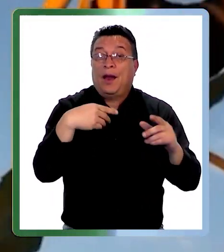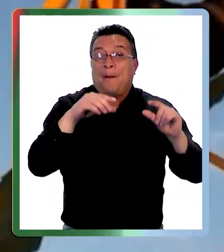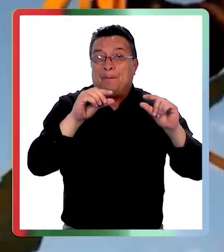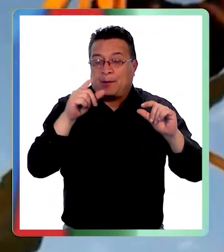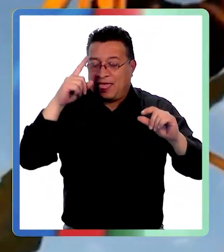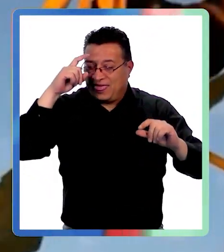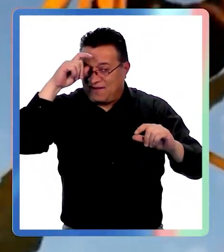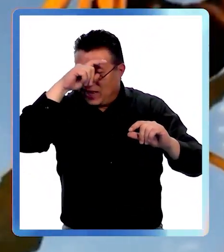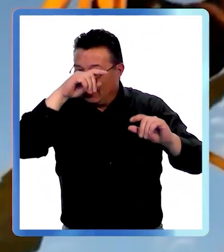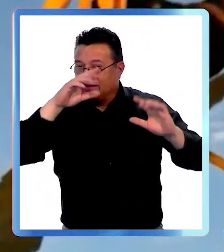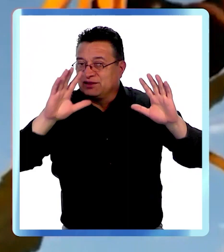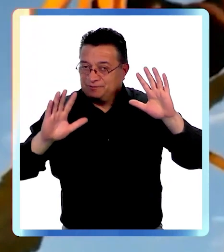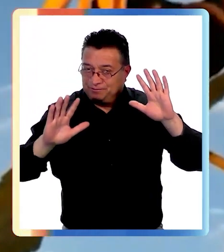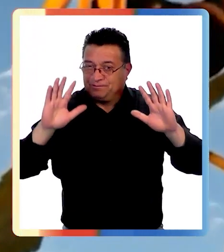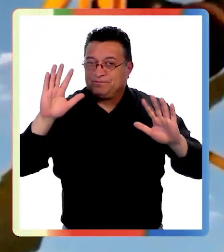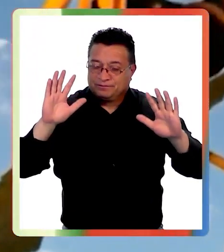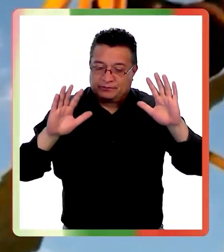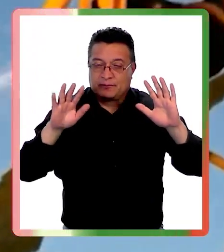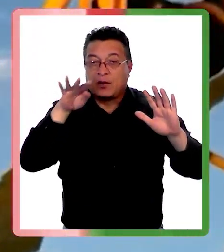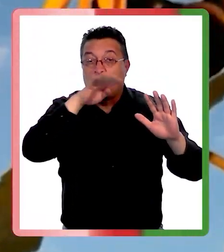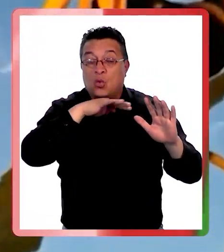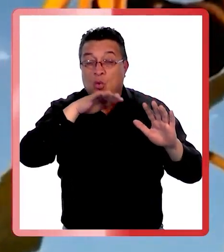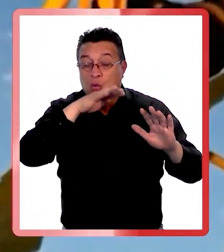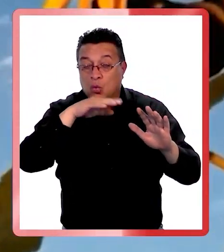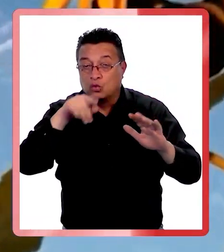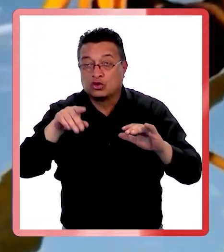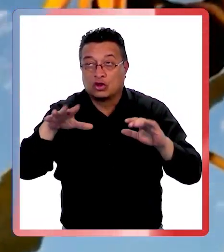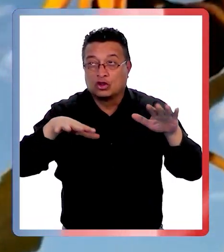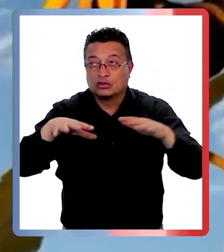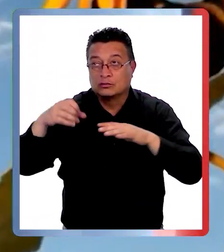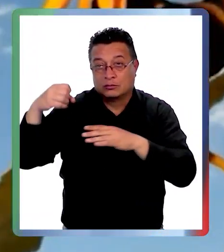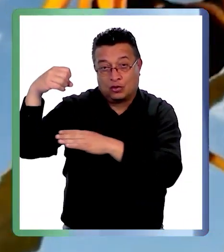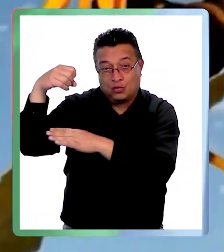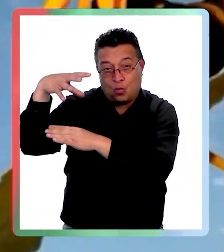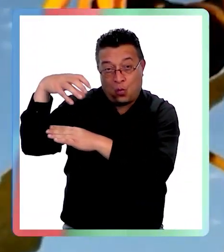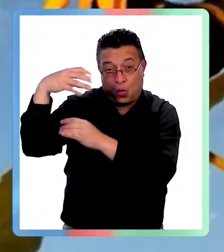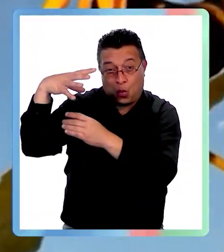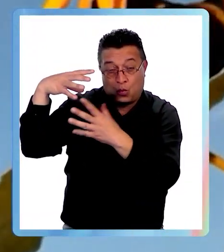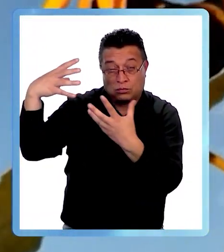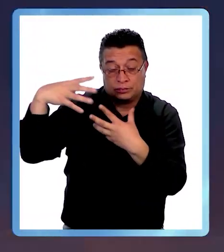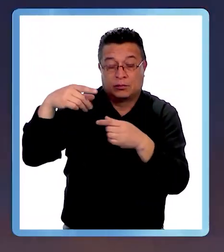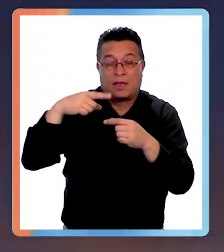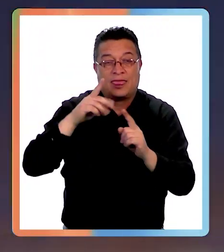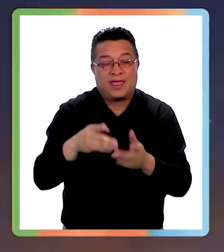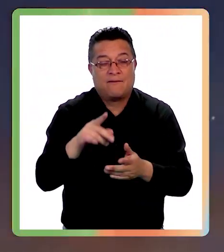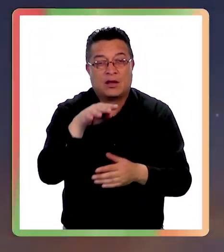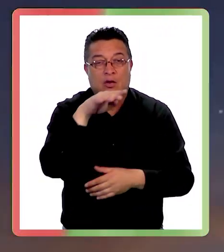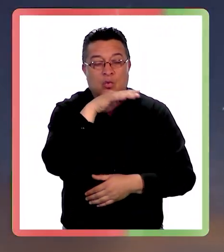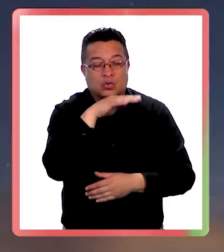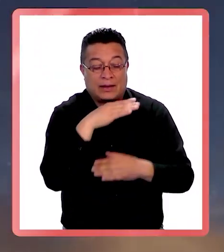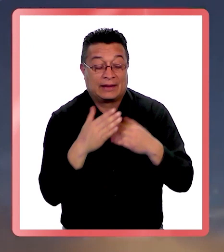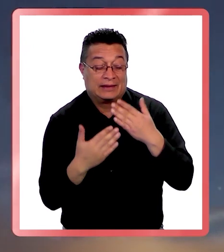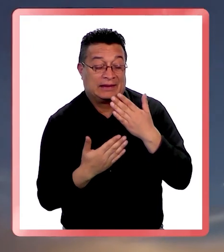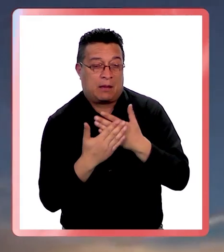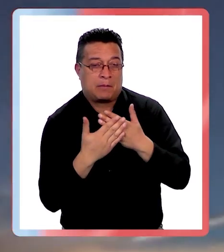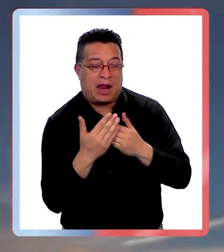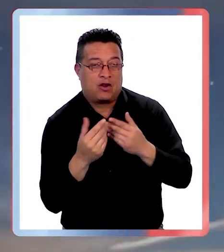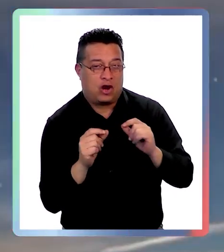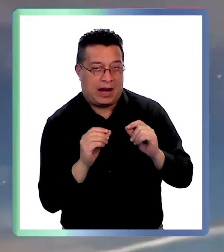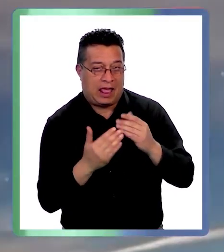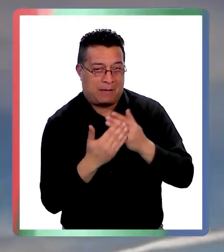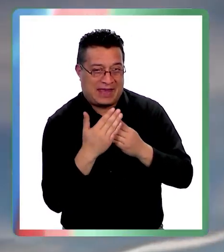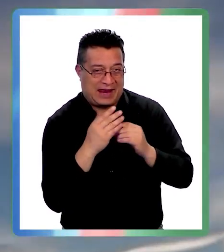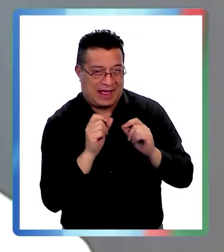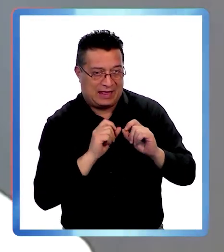un poco complicado, ¿no? Porque el uso de dispositivos como estas luces se deben usar temprano en la mañana, ¿no? Y